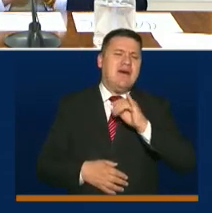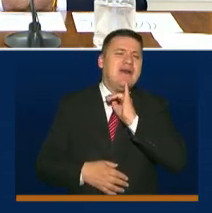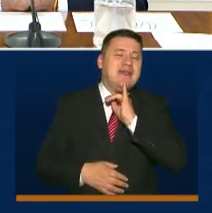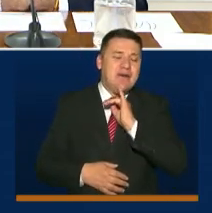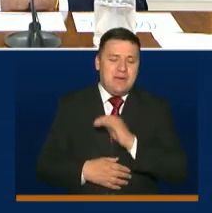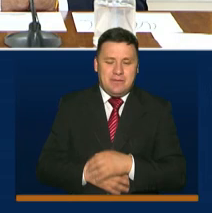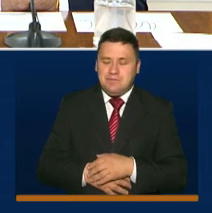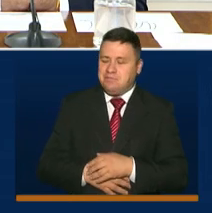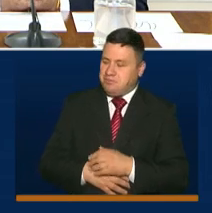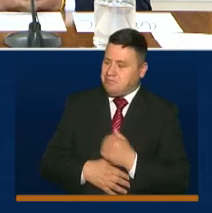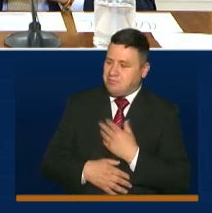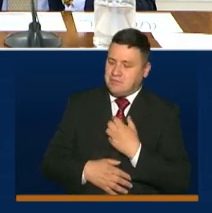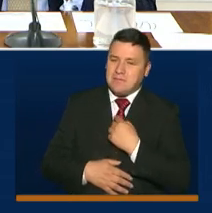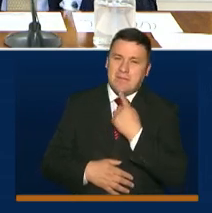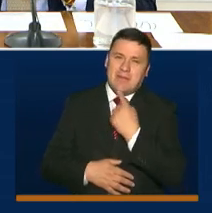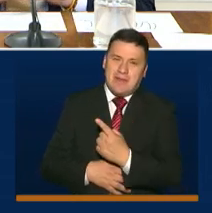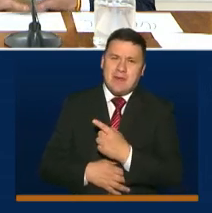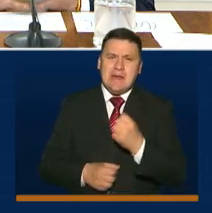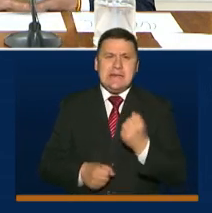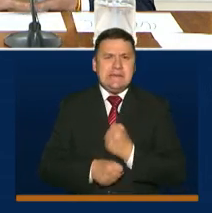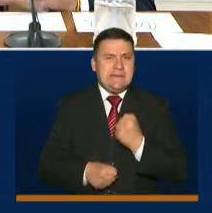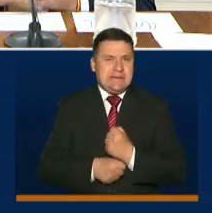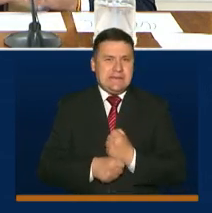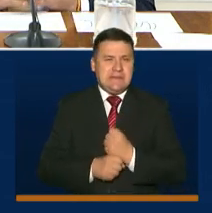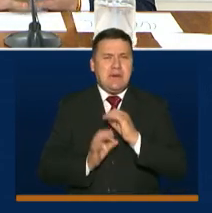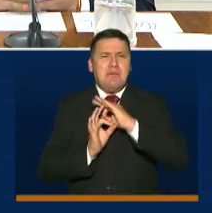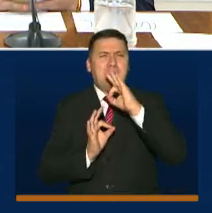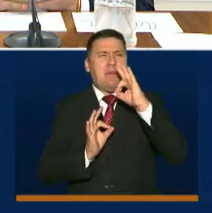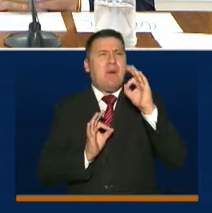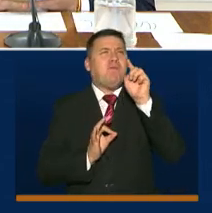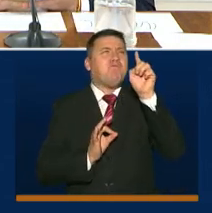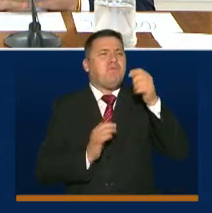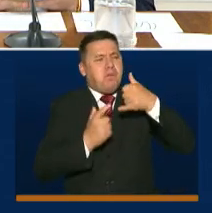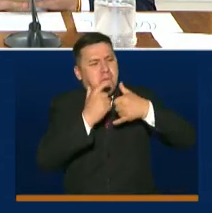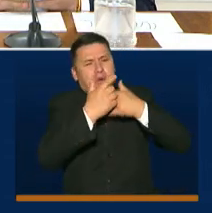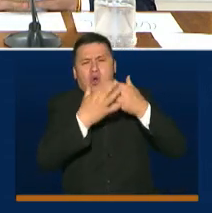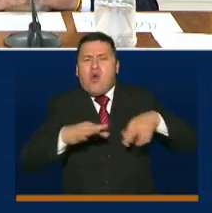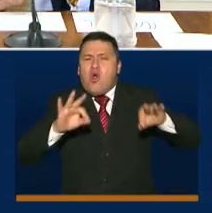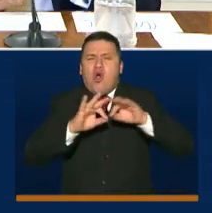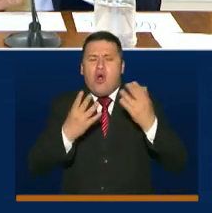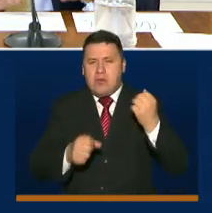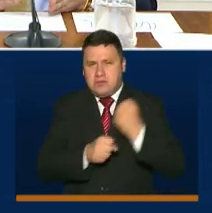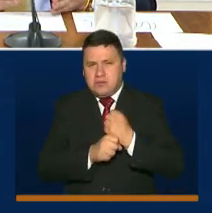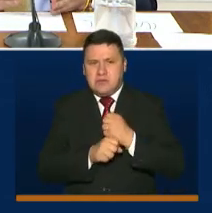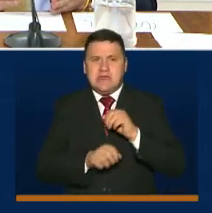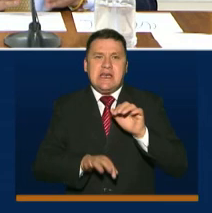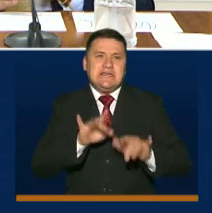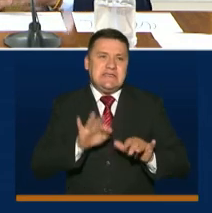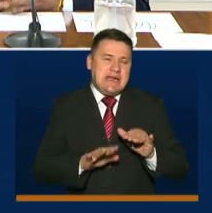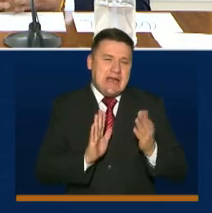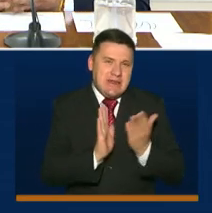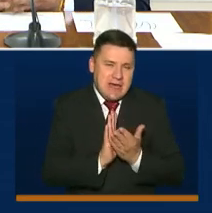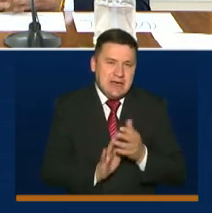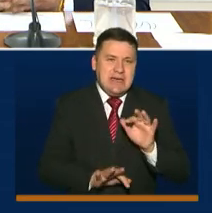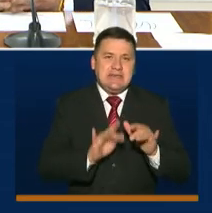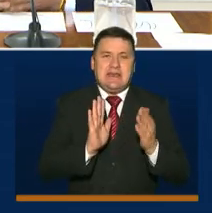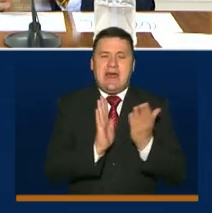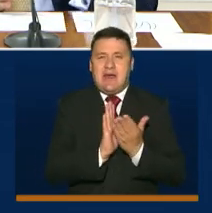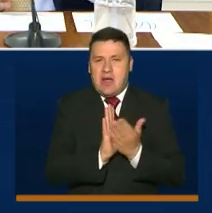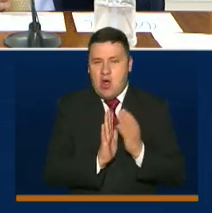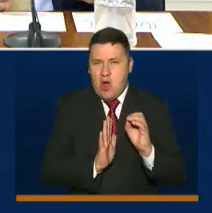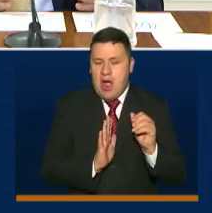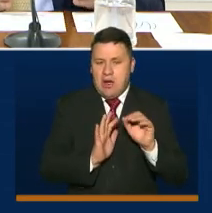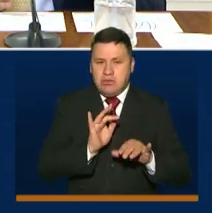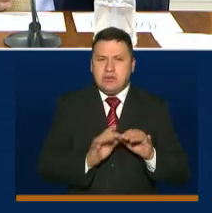Pero también quiero decir lo siguiente, el trabajo desde las regiones, ¿cómo ha sido importante? Trabajo los secretarios y secretarias de educación,